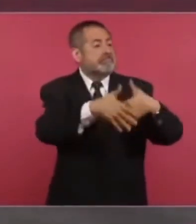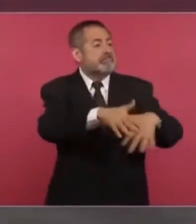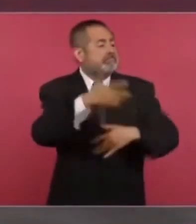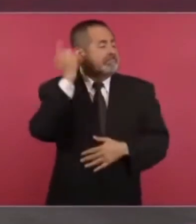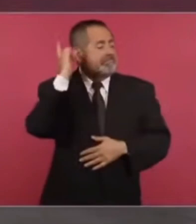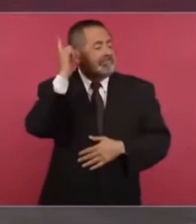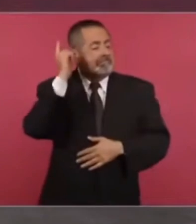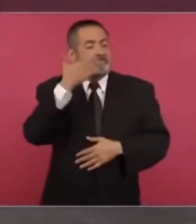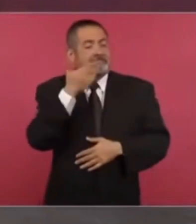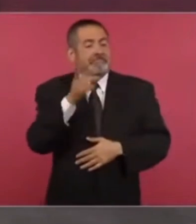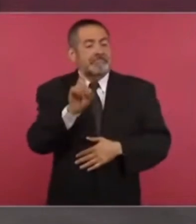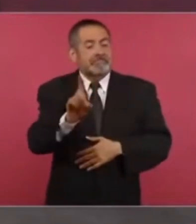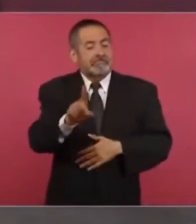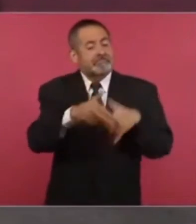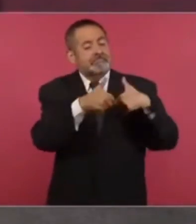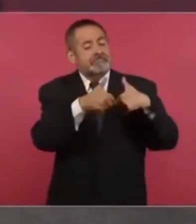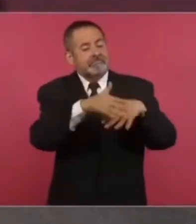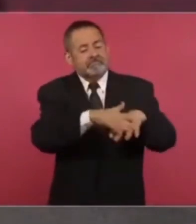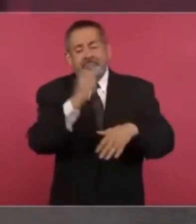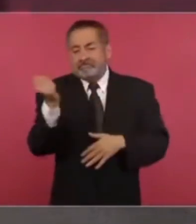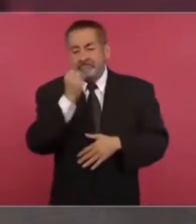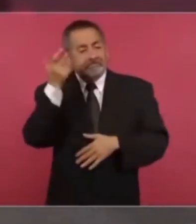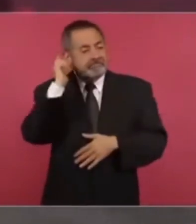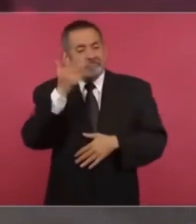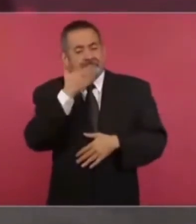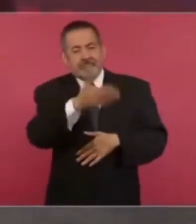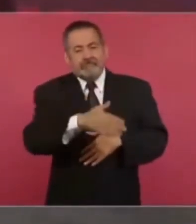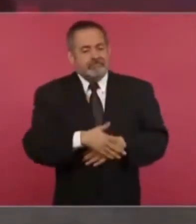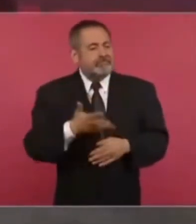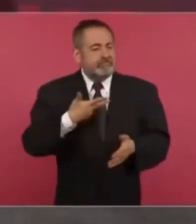del domingo y están en todo su derecho